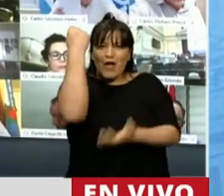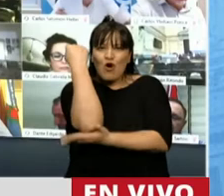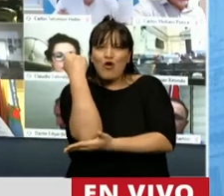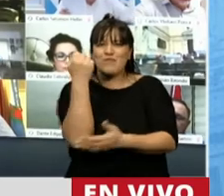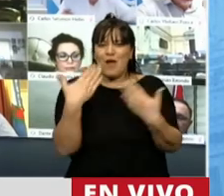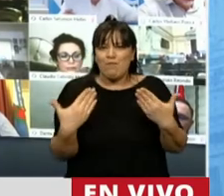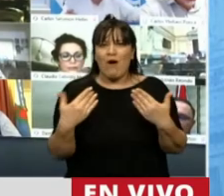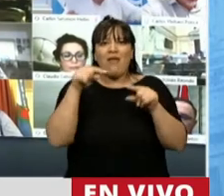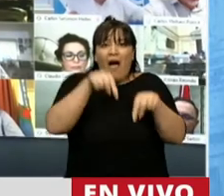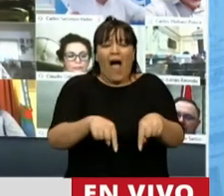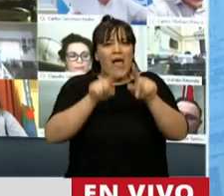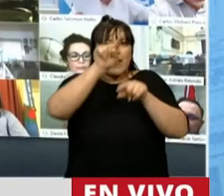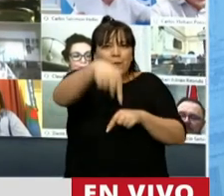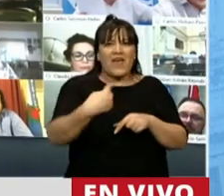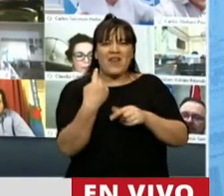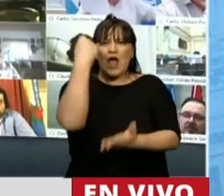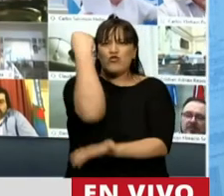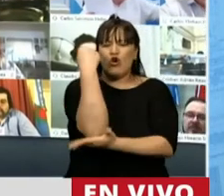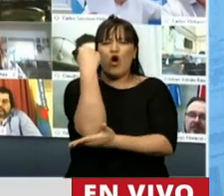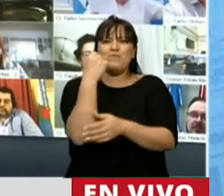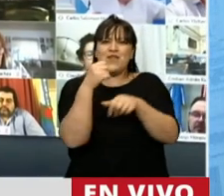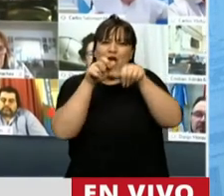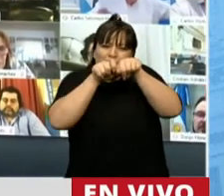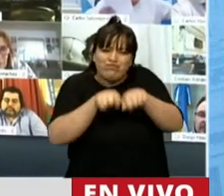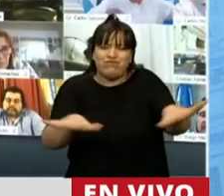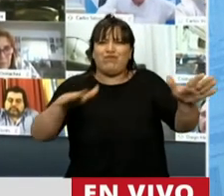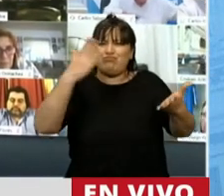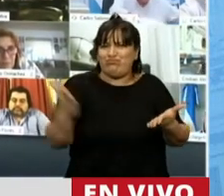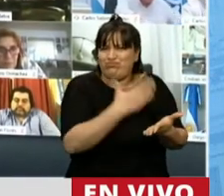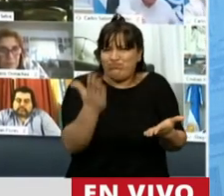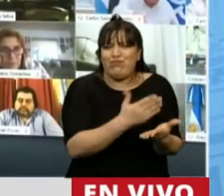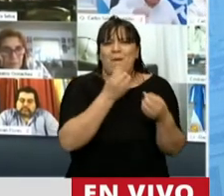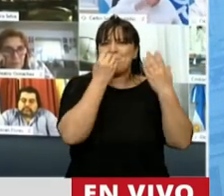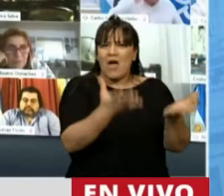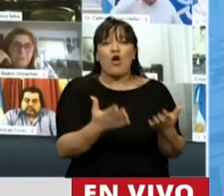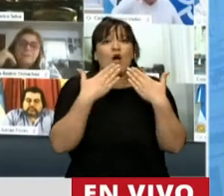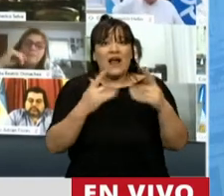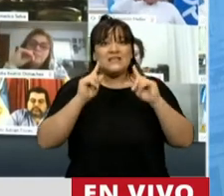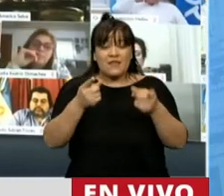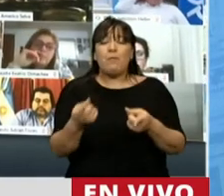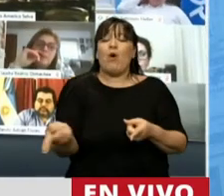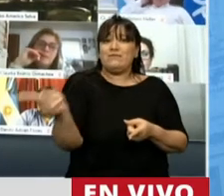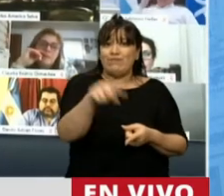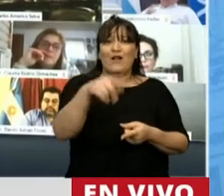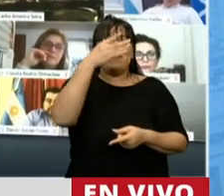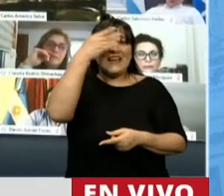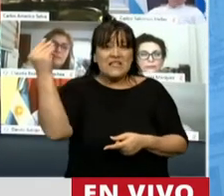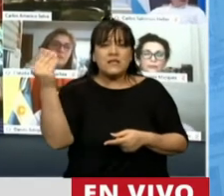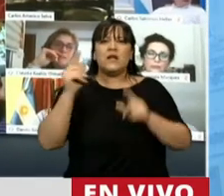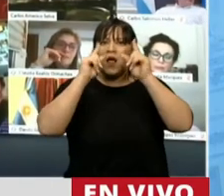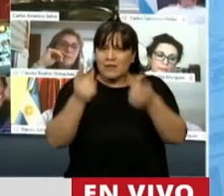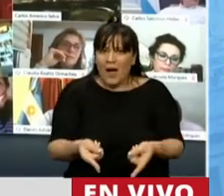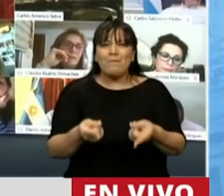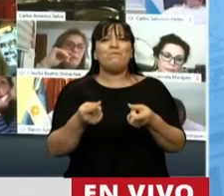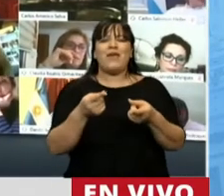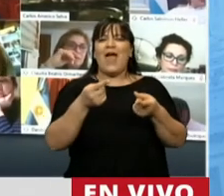expansión económica que continuó Cristina con inclusión social y que logró los superávits gemelos.